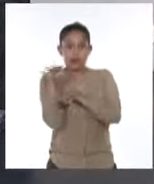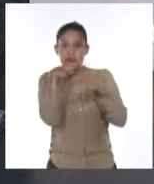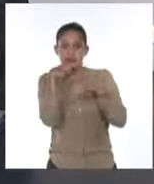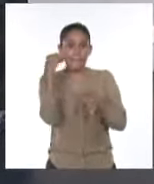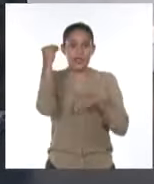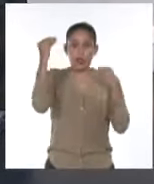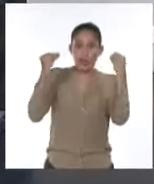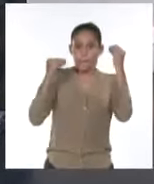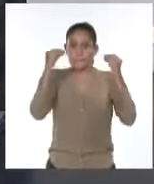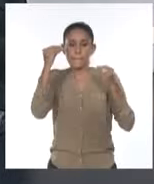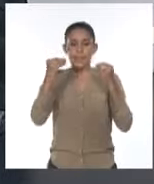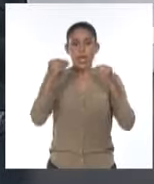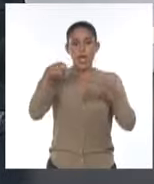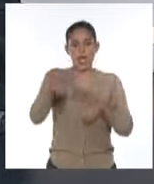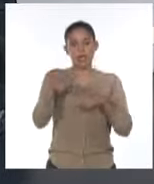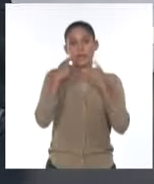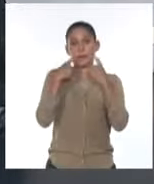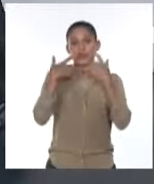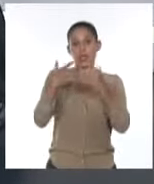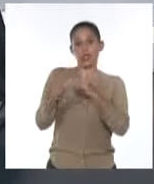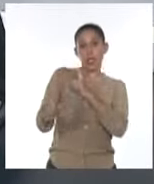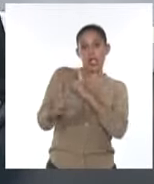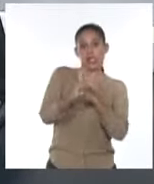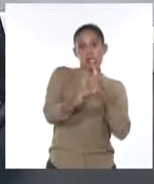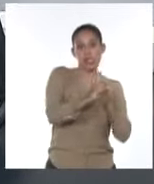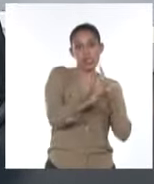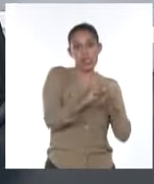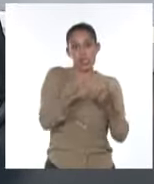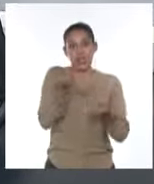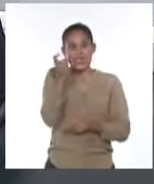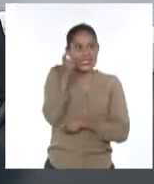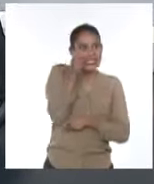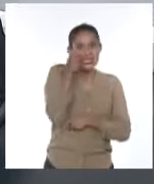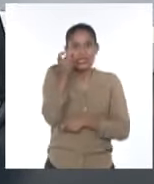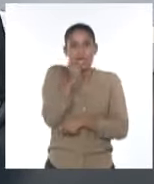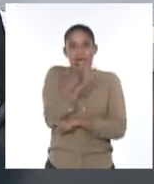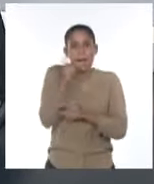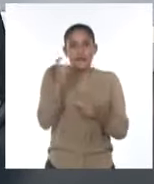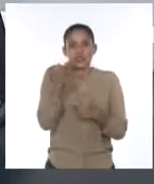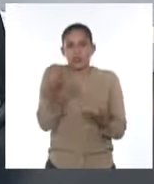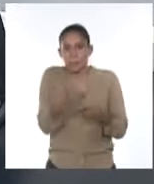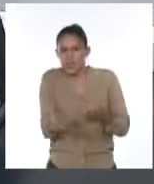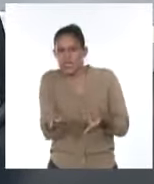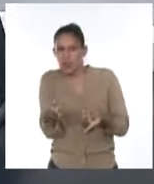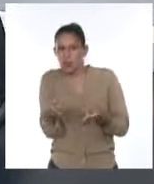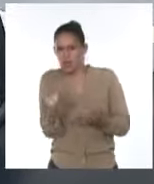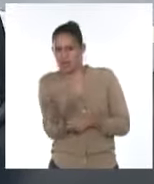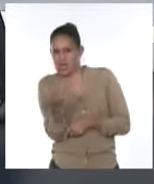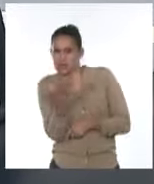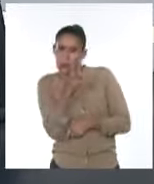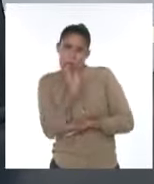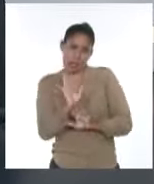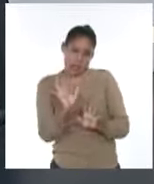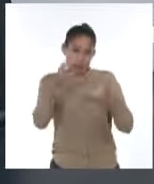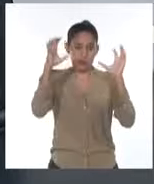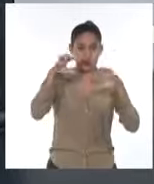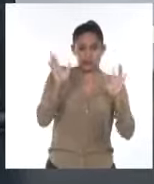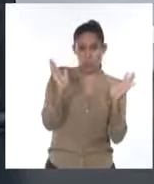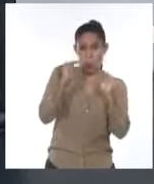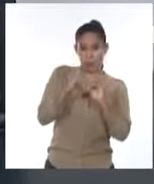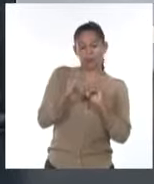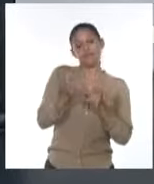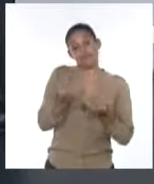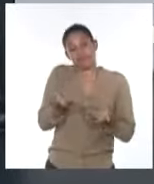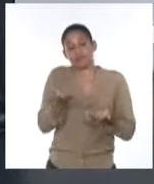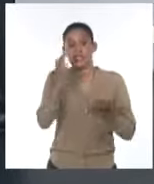Cuando yo venía así a casa y el noticiero una persona decía, no, nos están alarmando pero realmente no va a llover. ¿Qué puedes decirnos tú desde la meteorología? Gracias